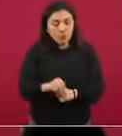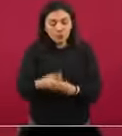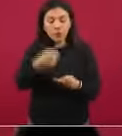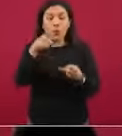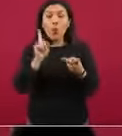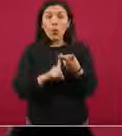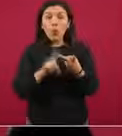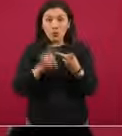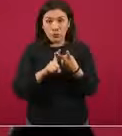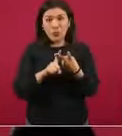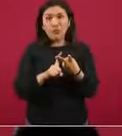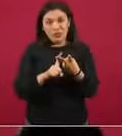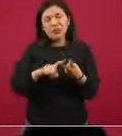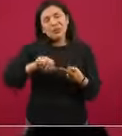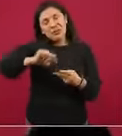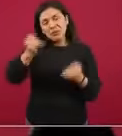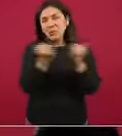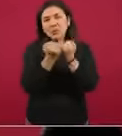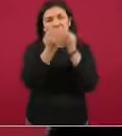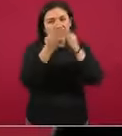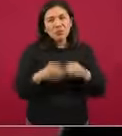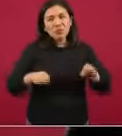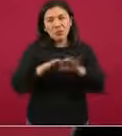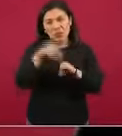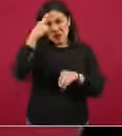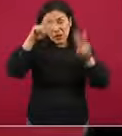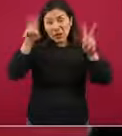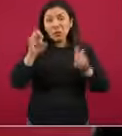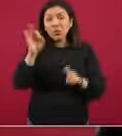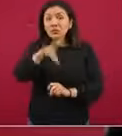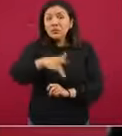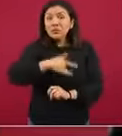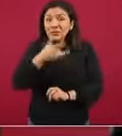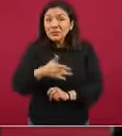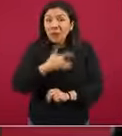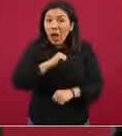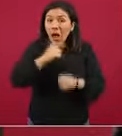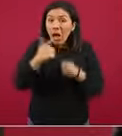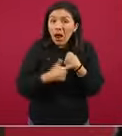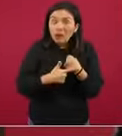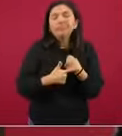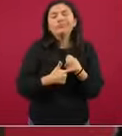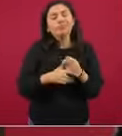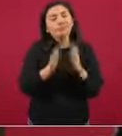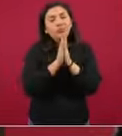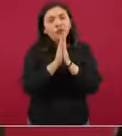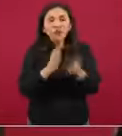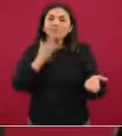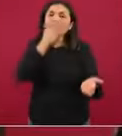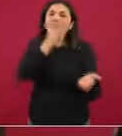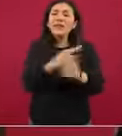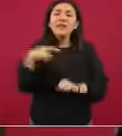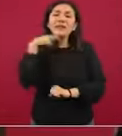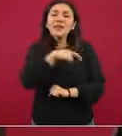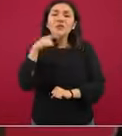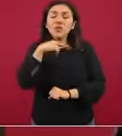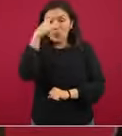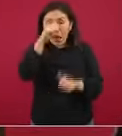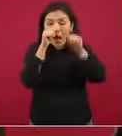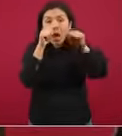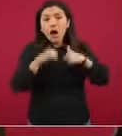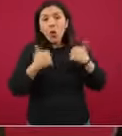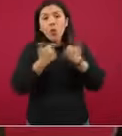otro, que es en el que hice hincapié en el componente temático, es de que si tienen síntomas, acudan, acudan tempranamente a una